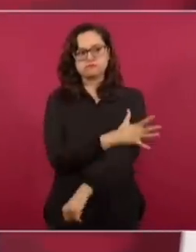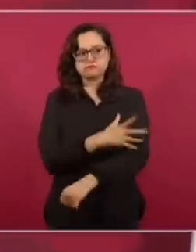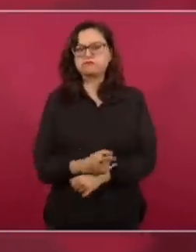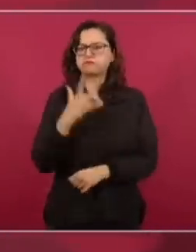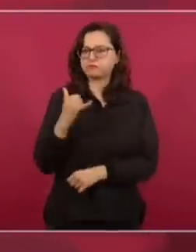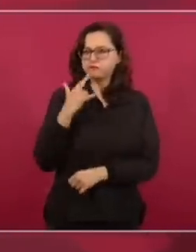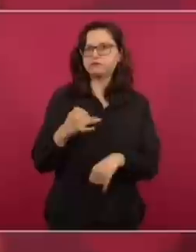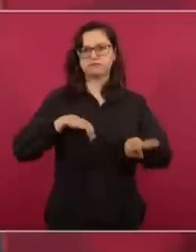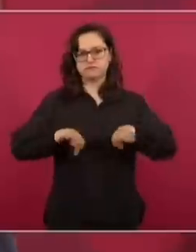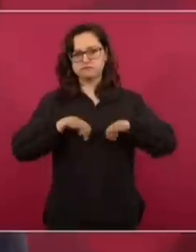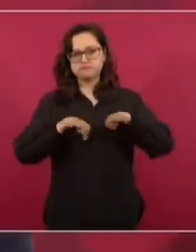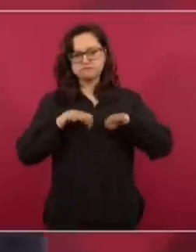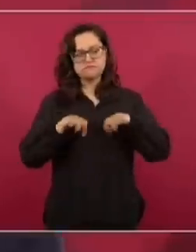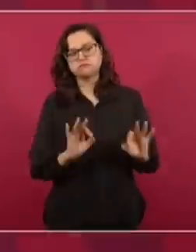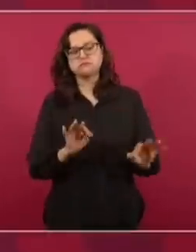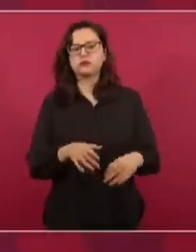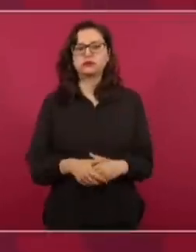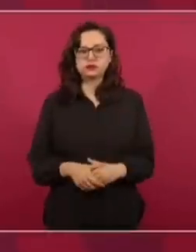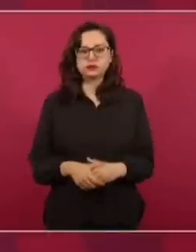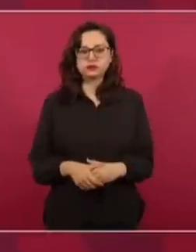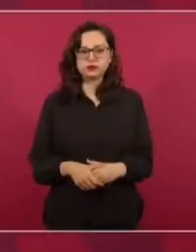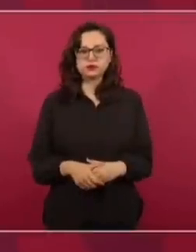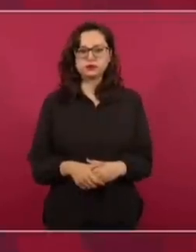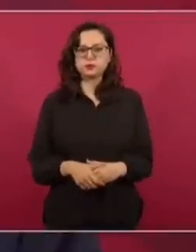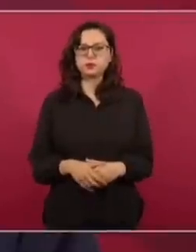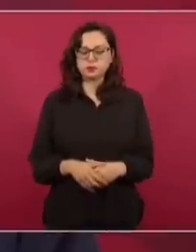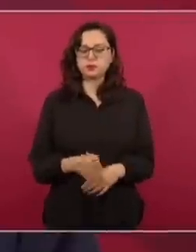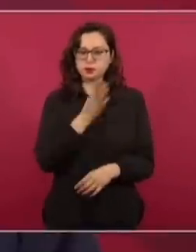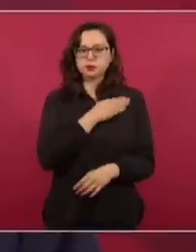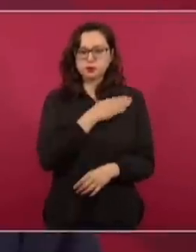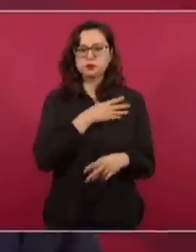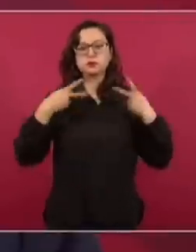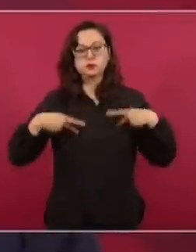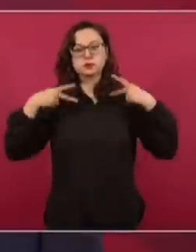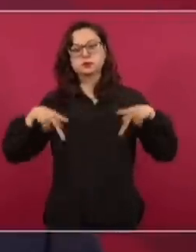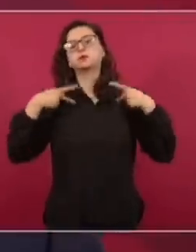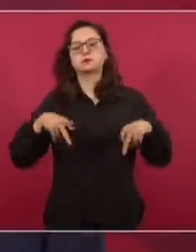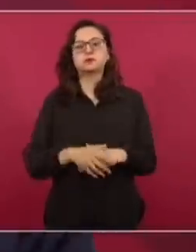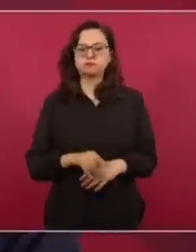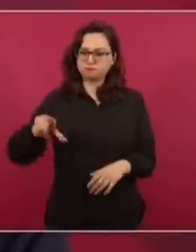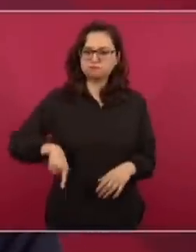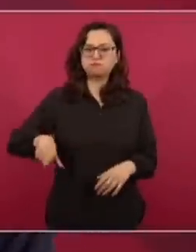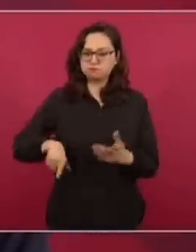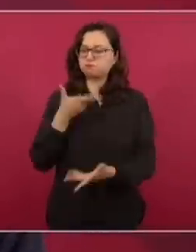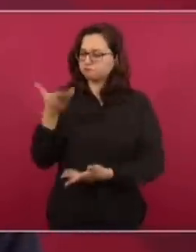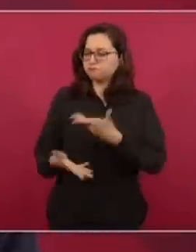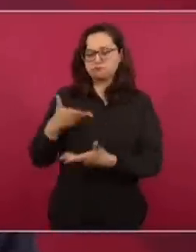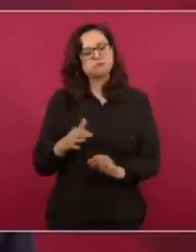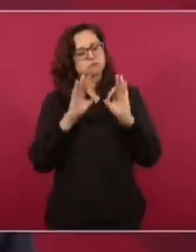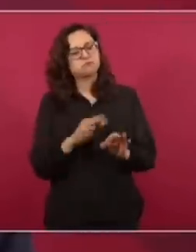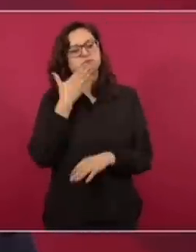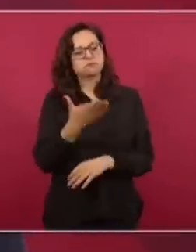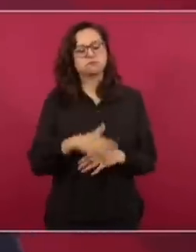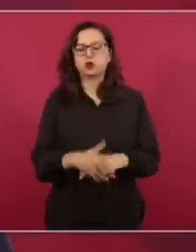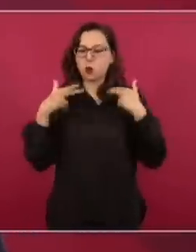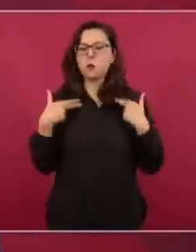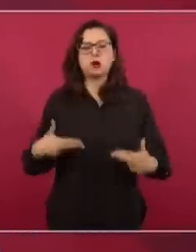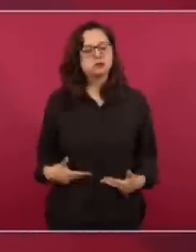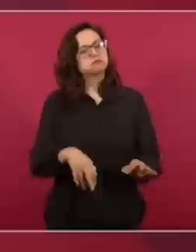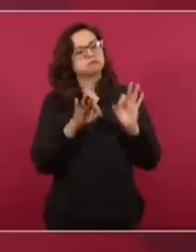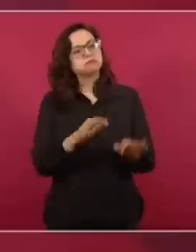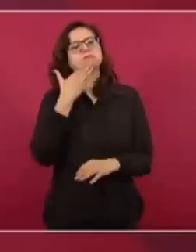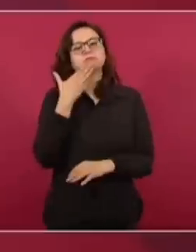trabajador, humano, una muy buena persona, un buen servidor público y un buen ser humano. Y eso